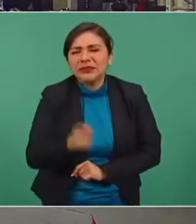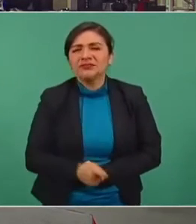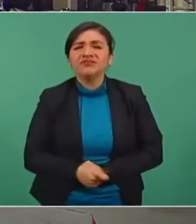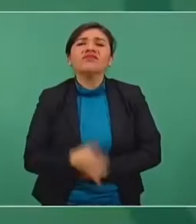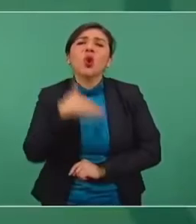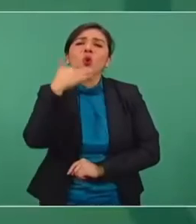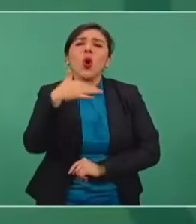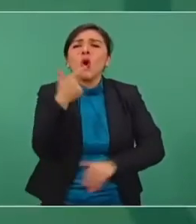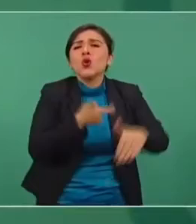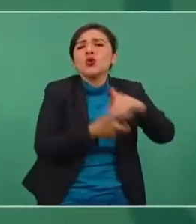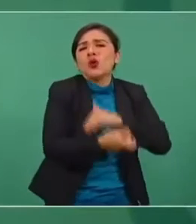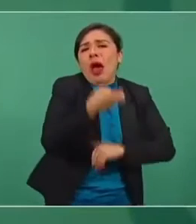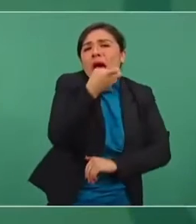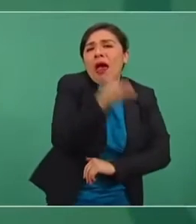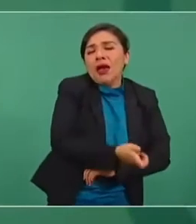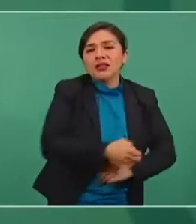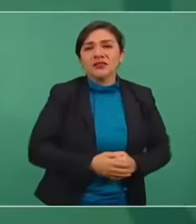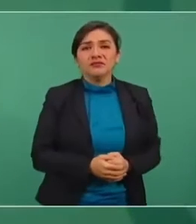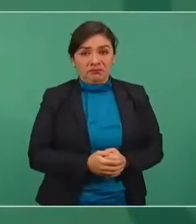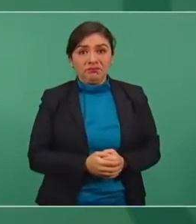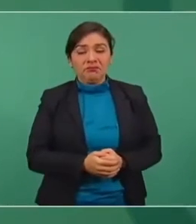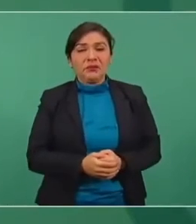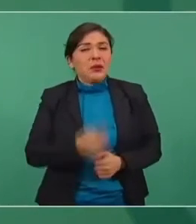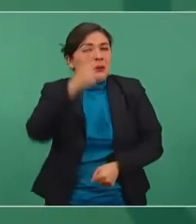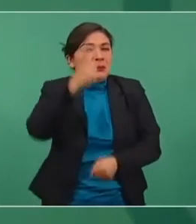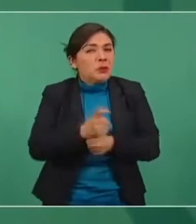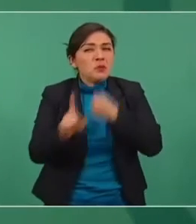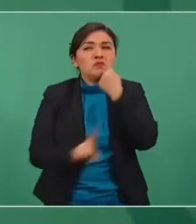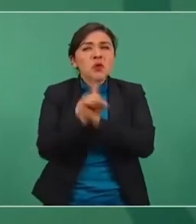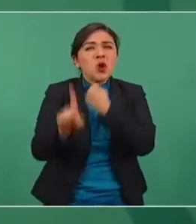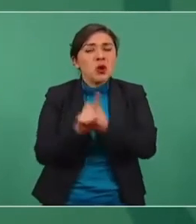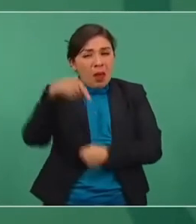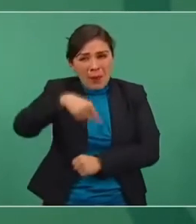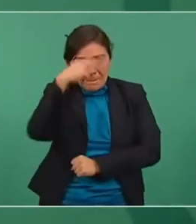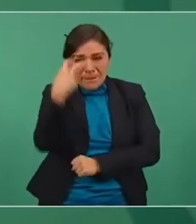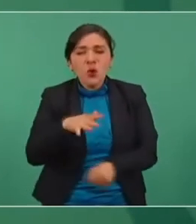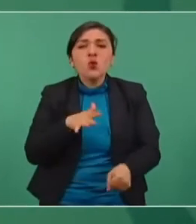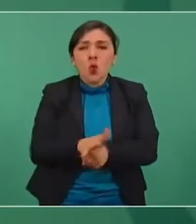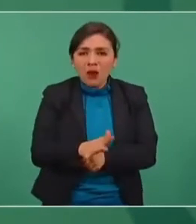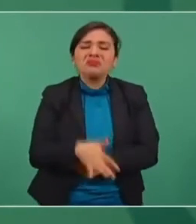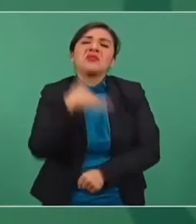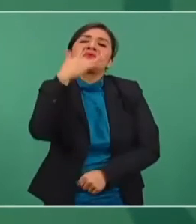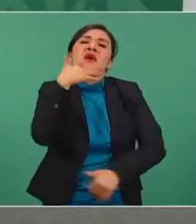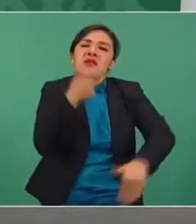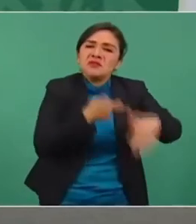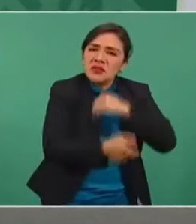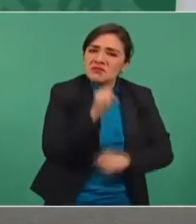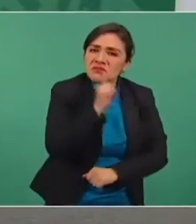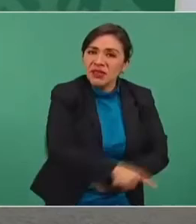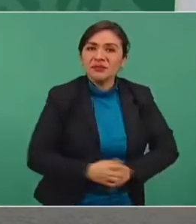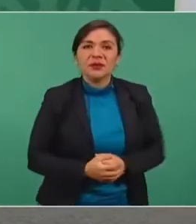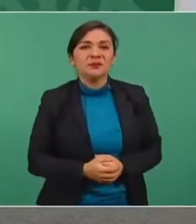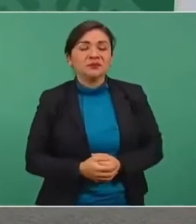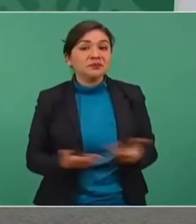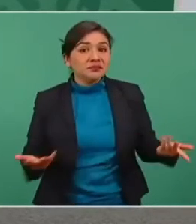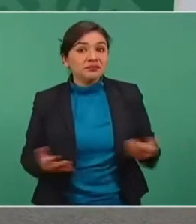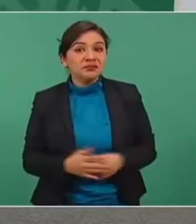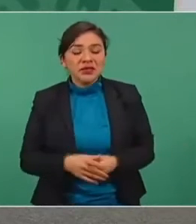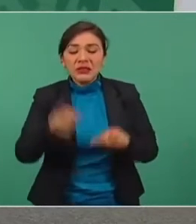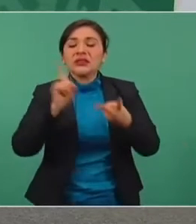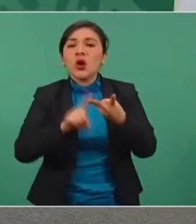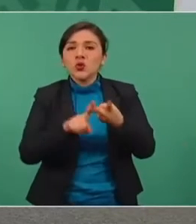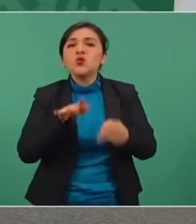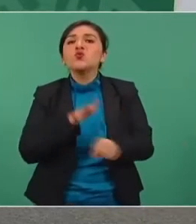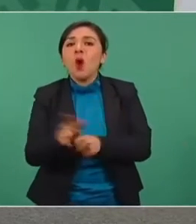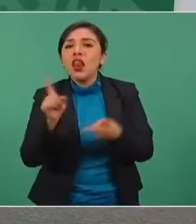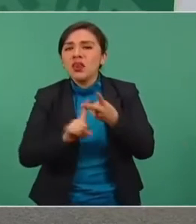la corrupción. ¿Cuál es el principal problema de México? La corrupción. El segundo